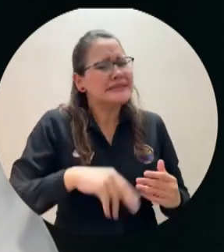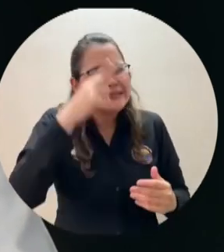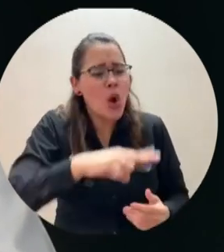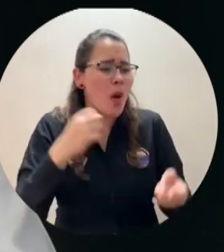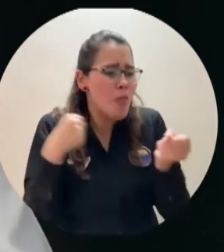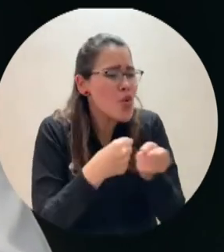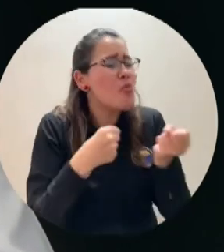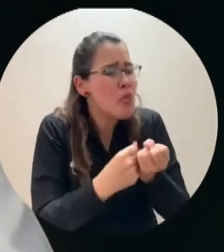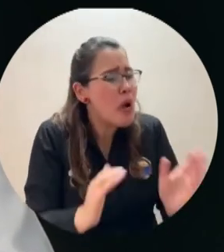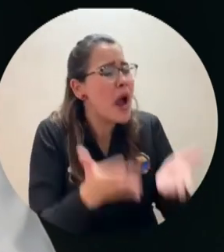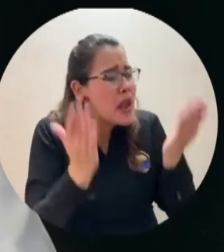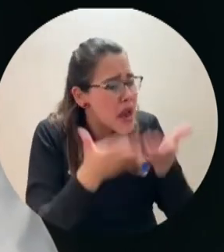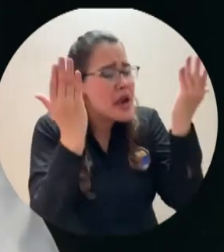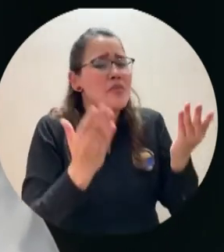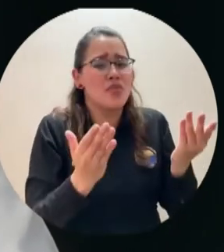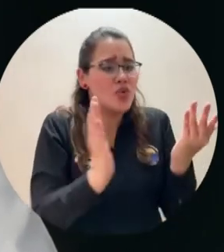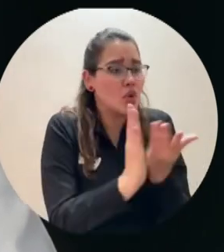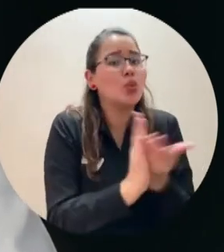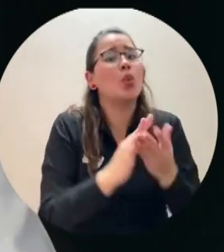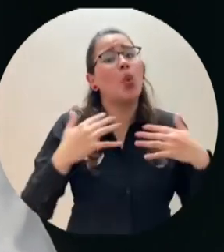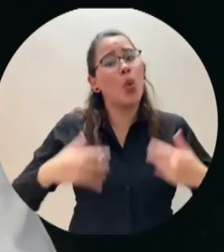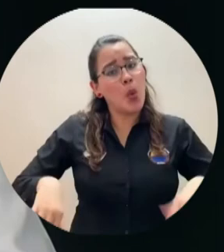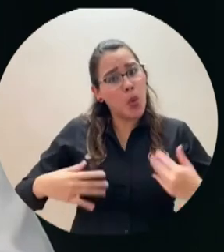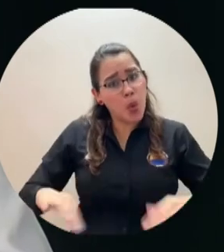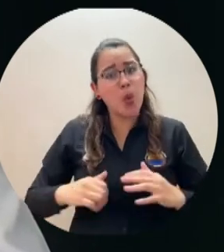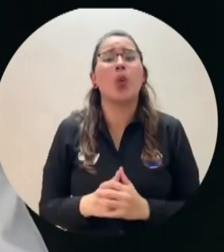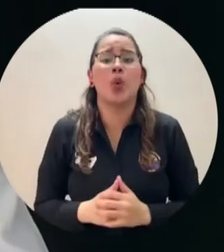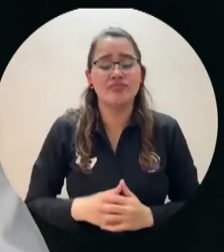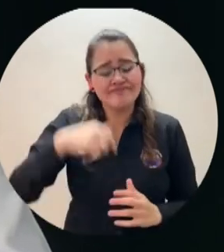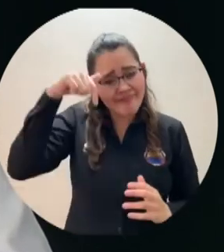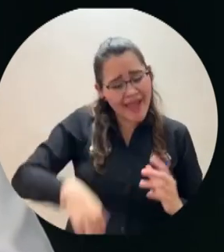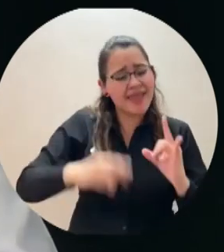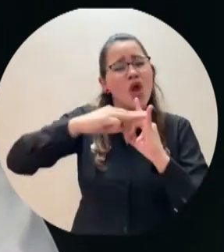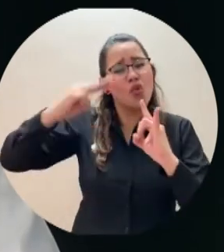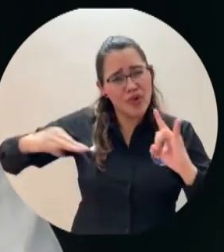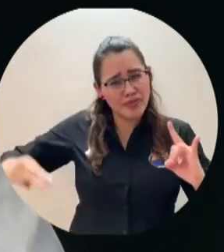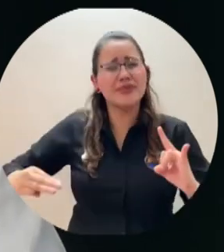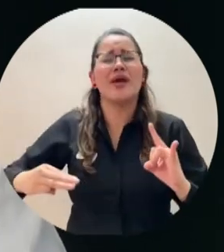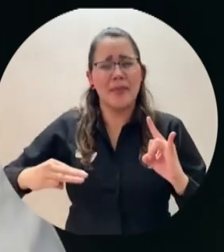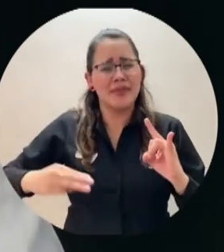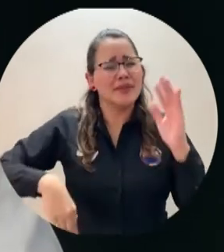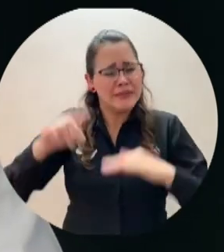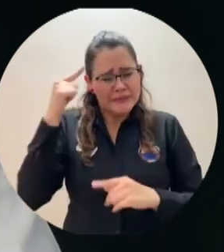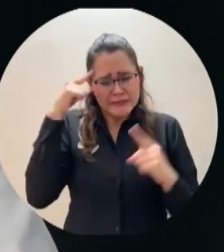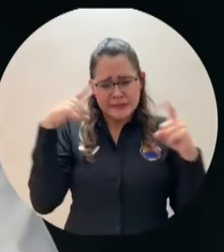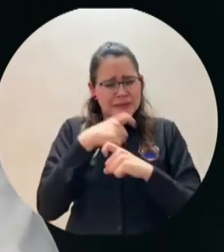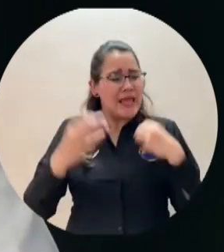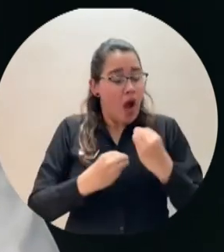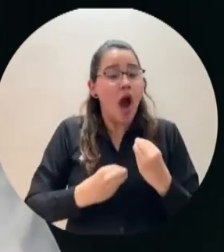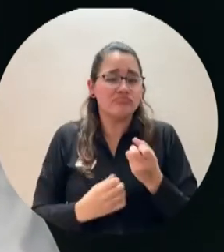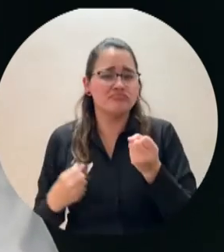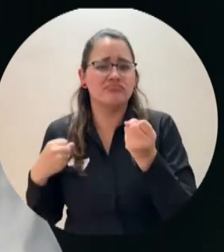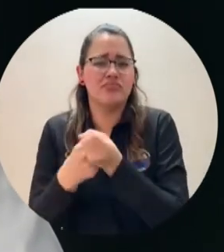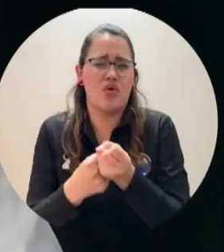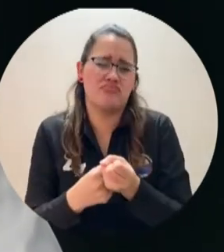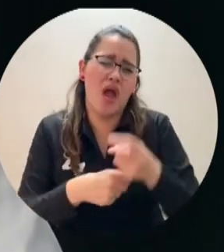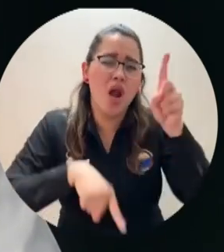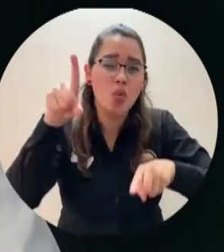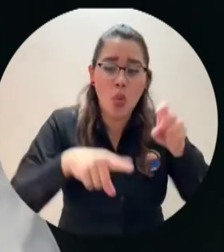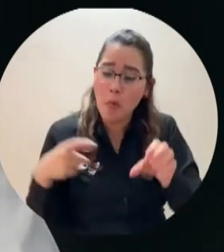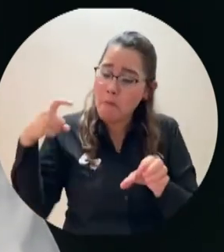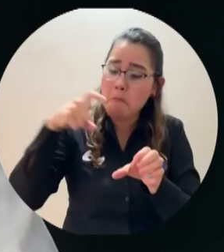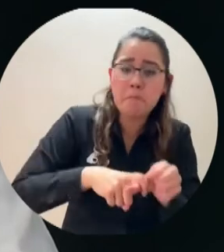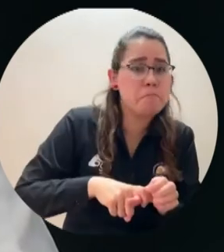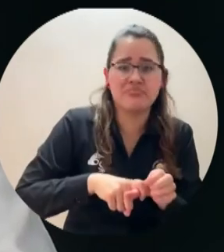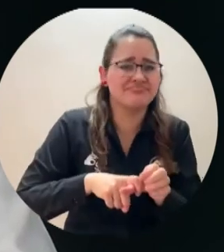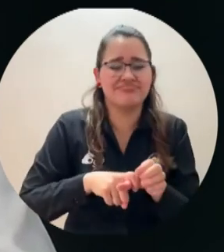esforzando en sus limitadas finanzas para ampliar los beneficios del programa Talento Magdalena, brindar alivios para matrícula cero, apoyar